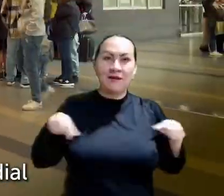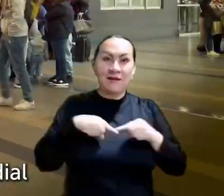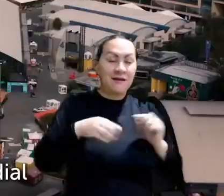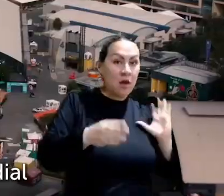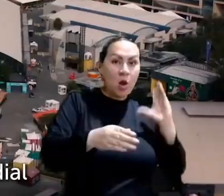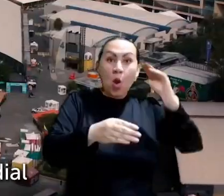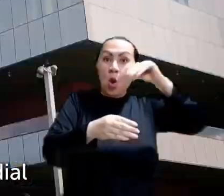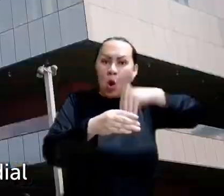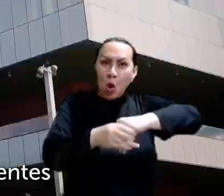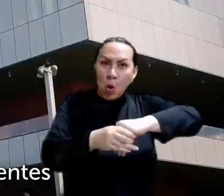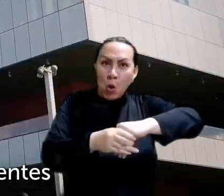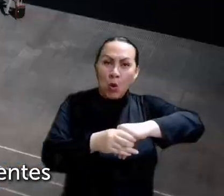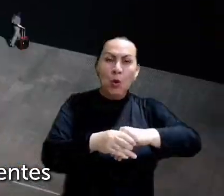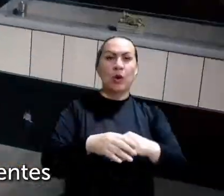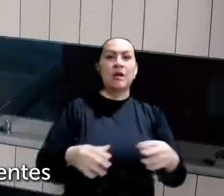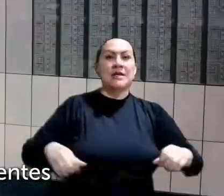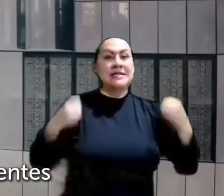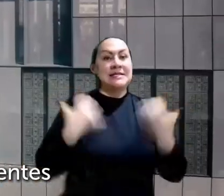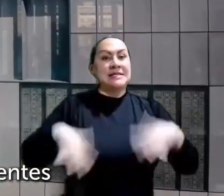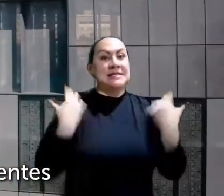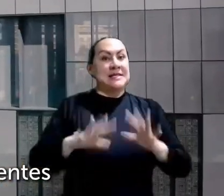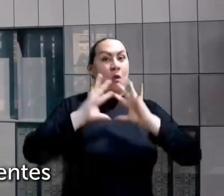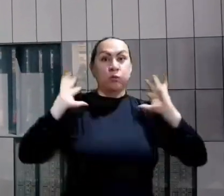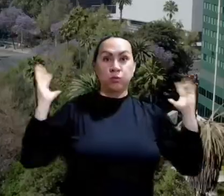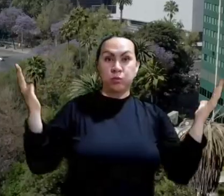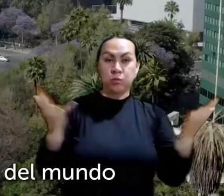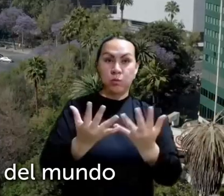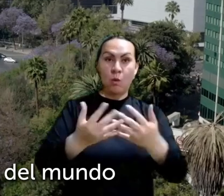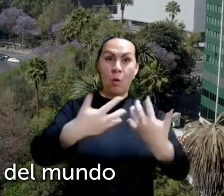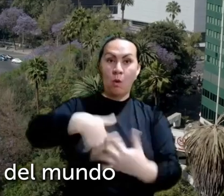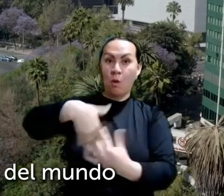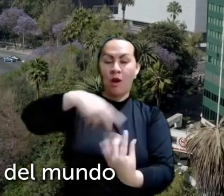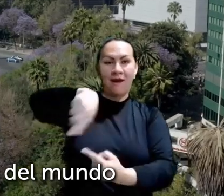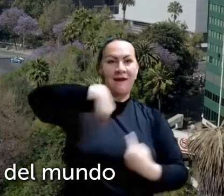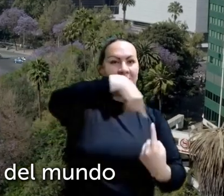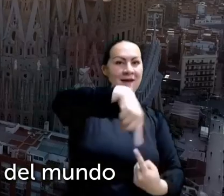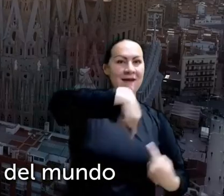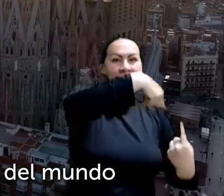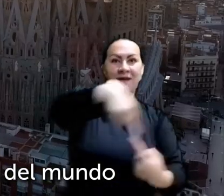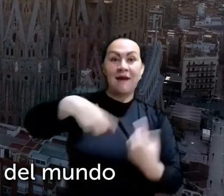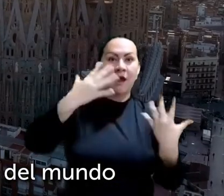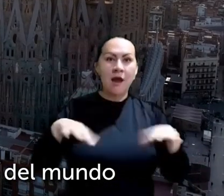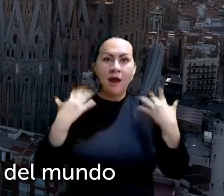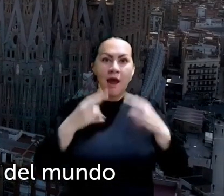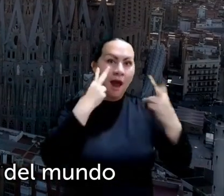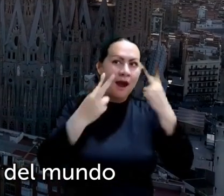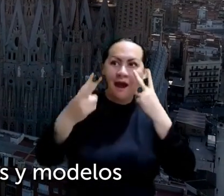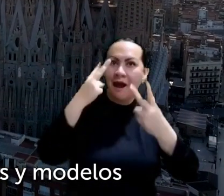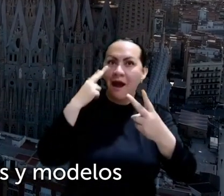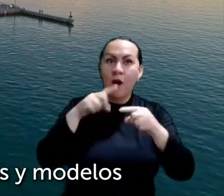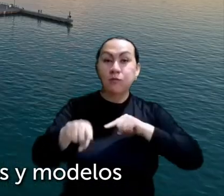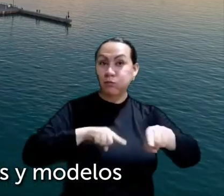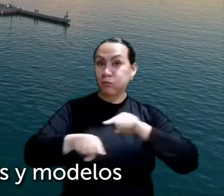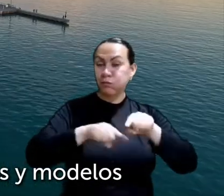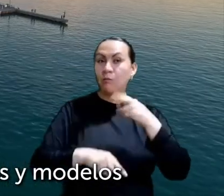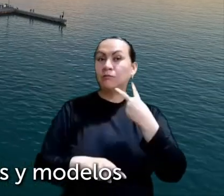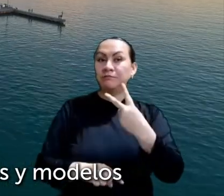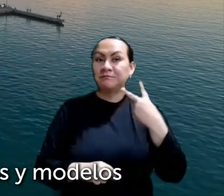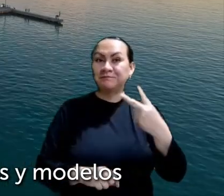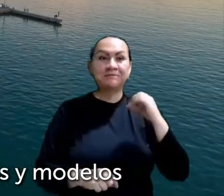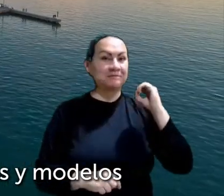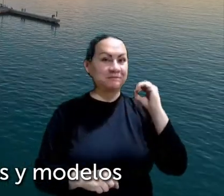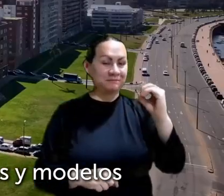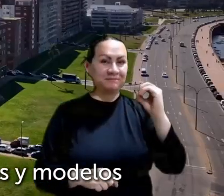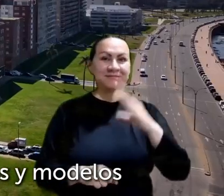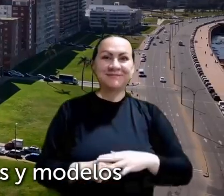en adherirse a la Red Mundial de Destinos Turísticos Inteligentes, integrada por más de 220 destinos del mundo para promover las